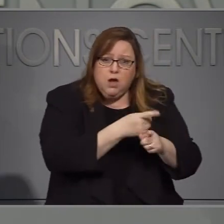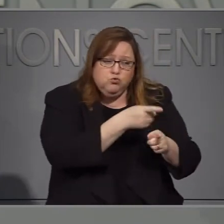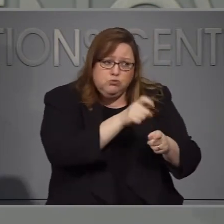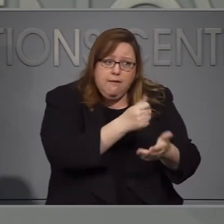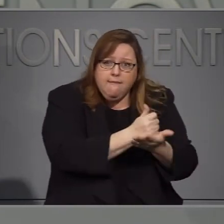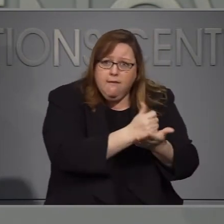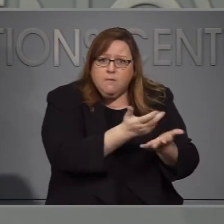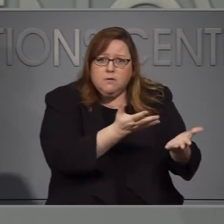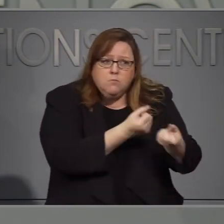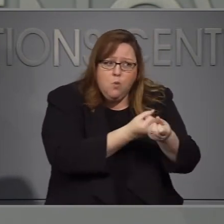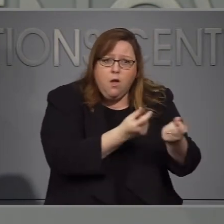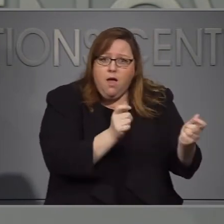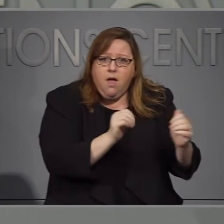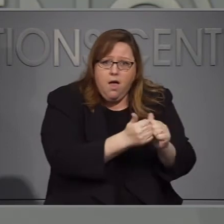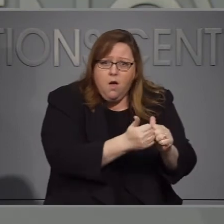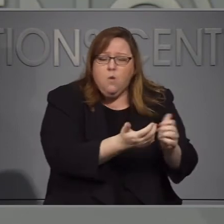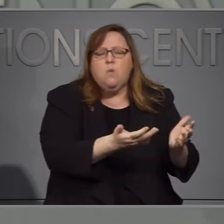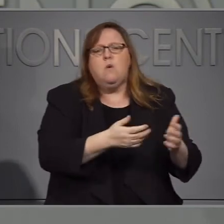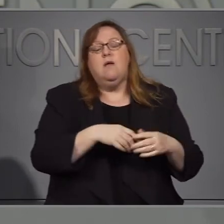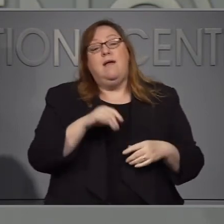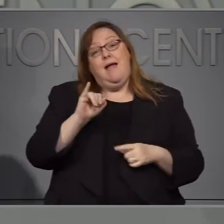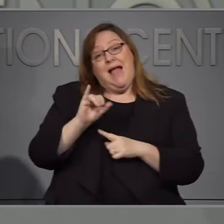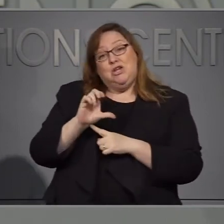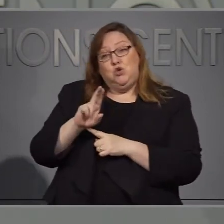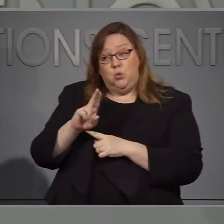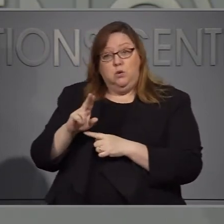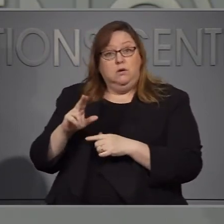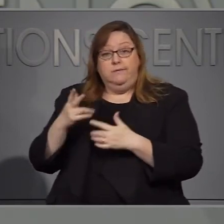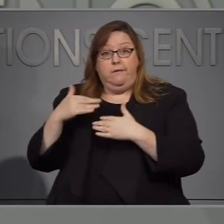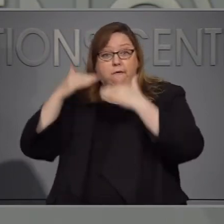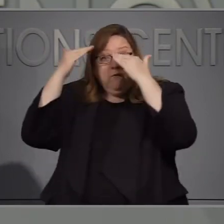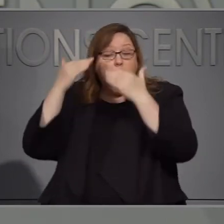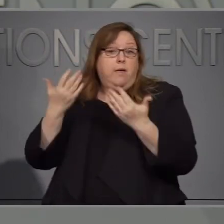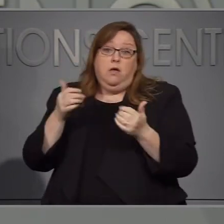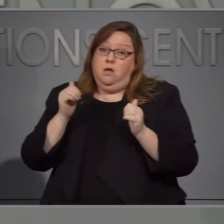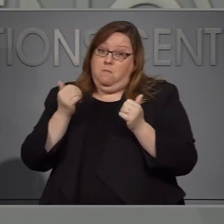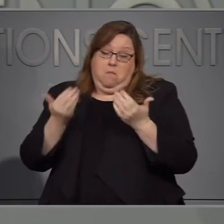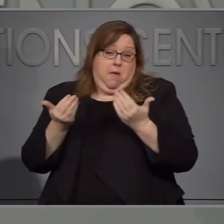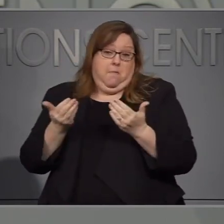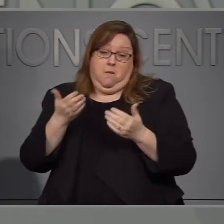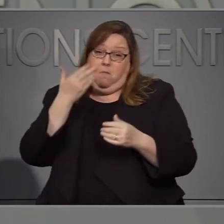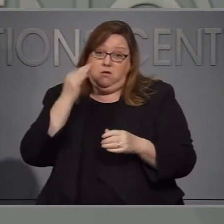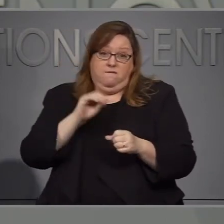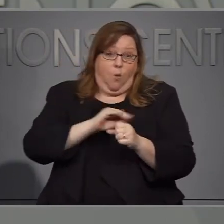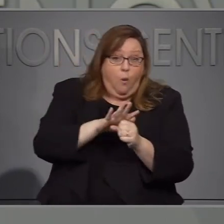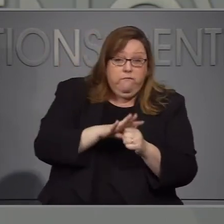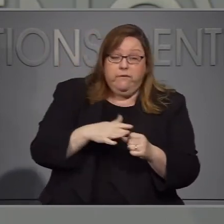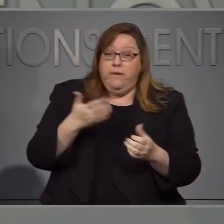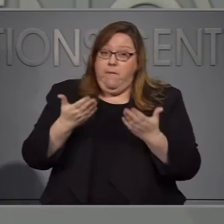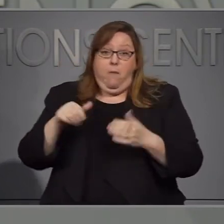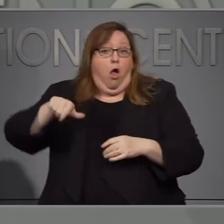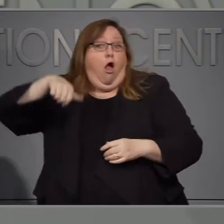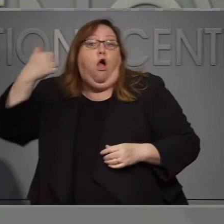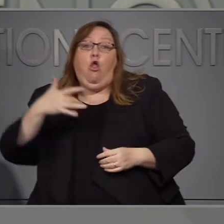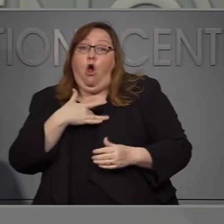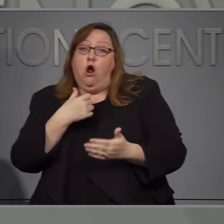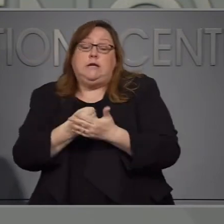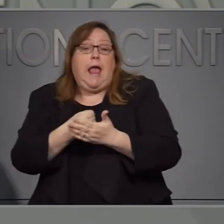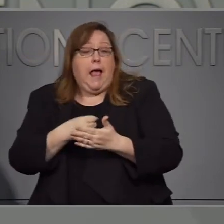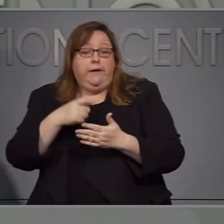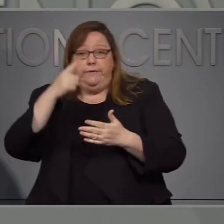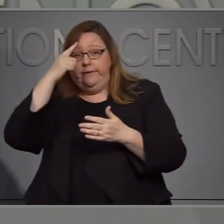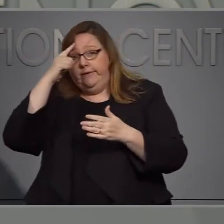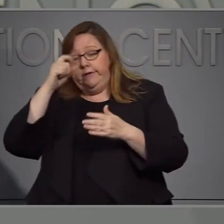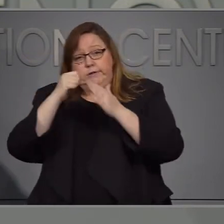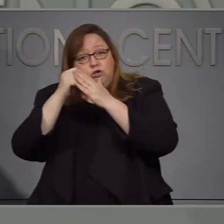este uso de camas de de cuidados intensivos. También no nada más es por el sino también por